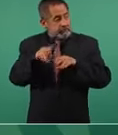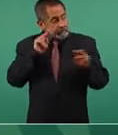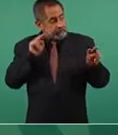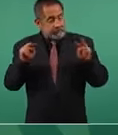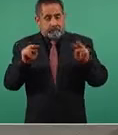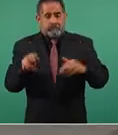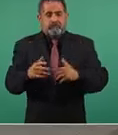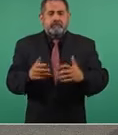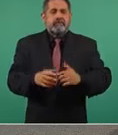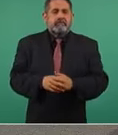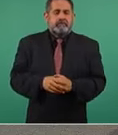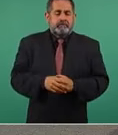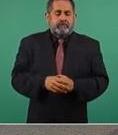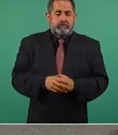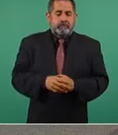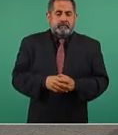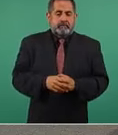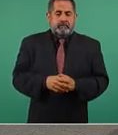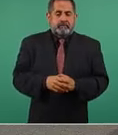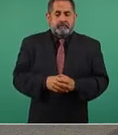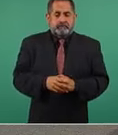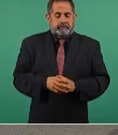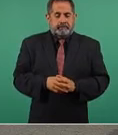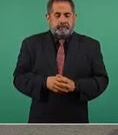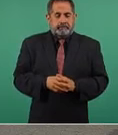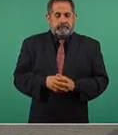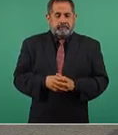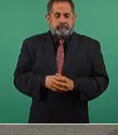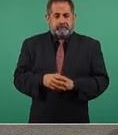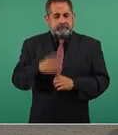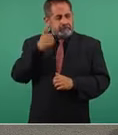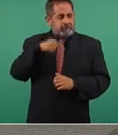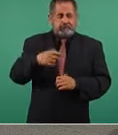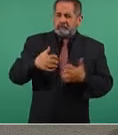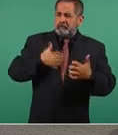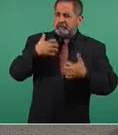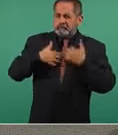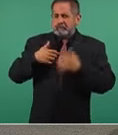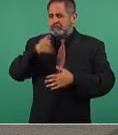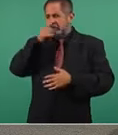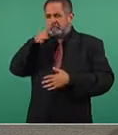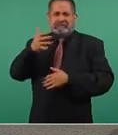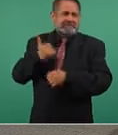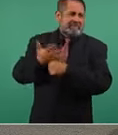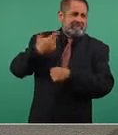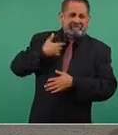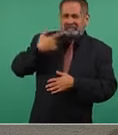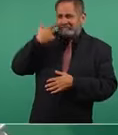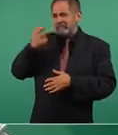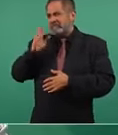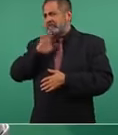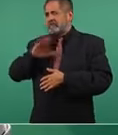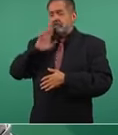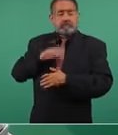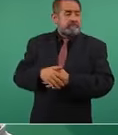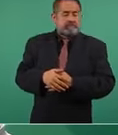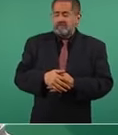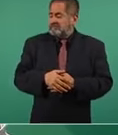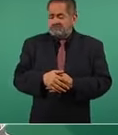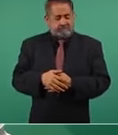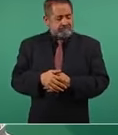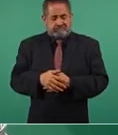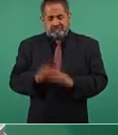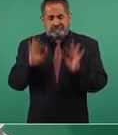nadie para quejarse, para inconformarse, todos,